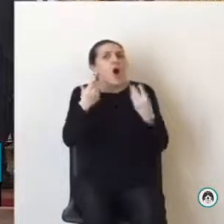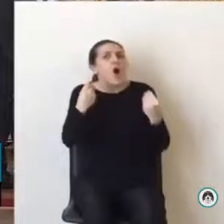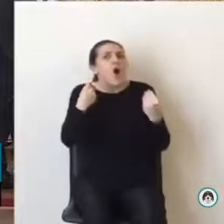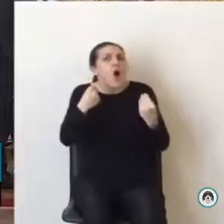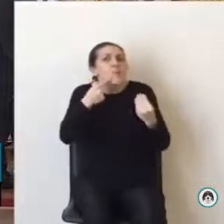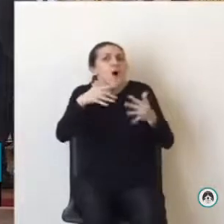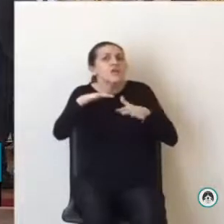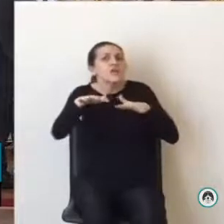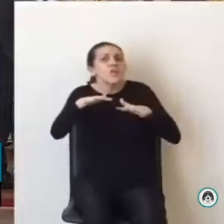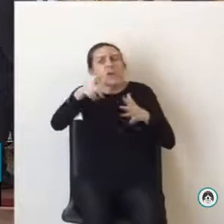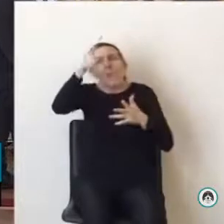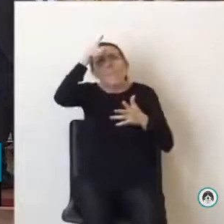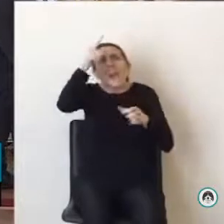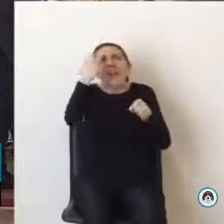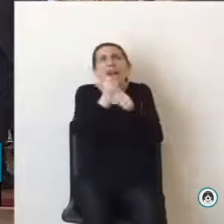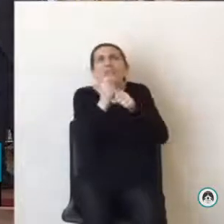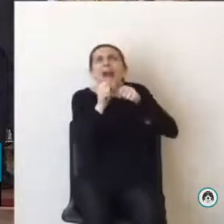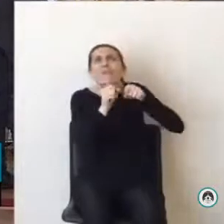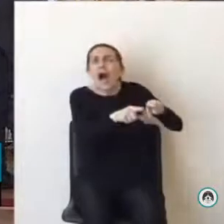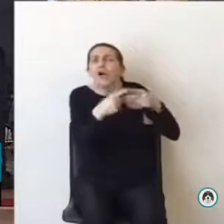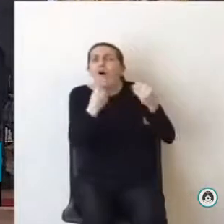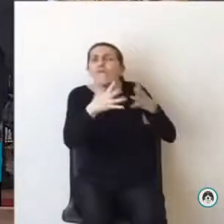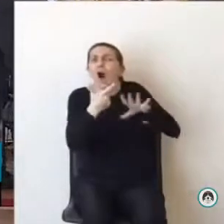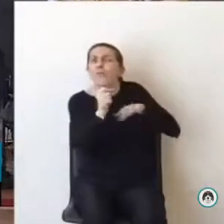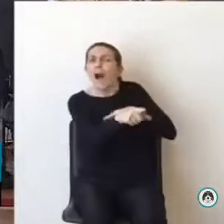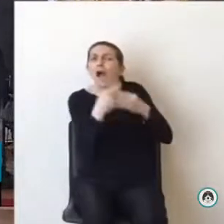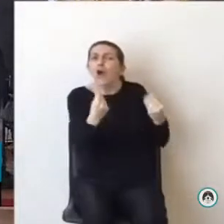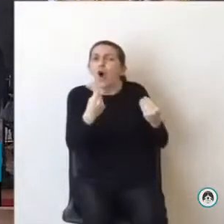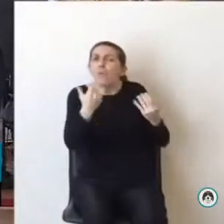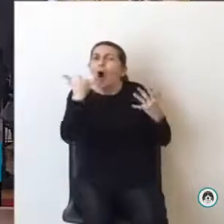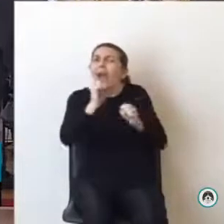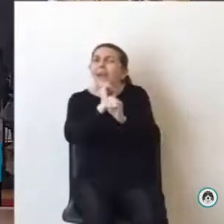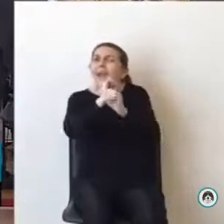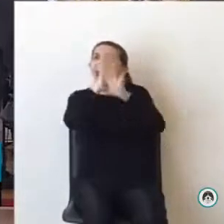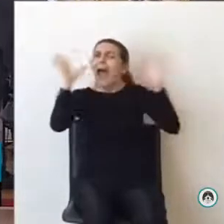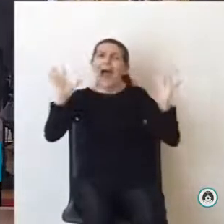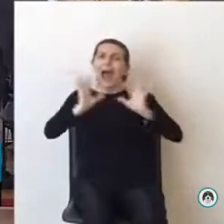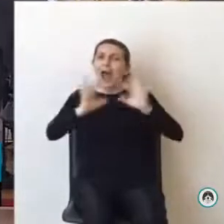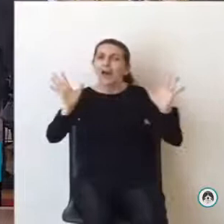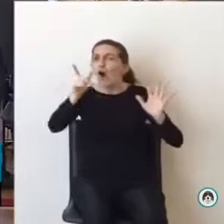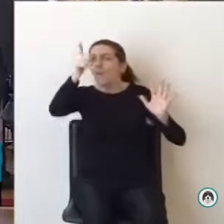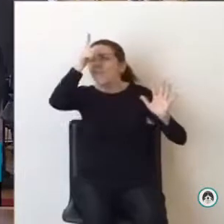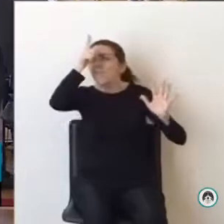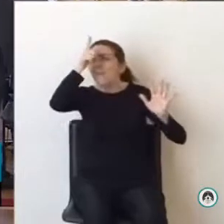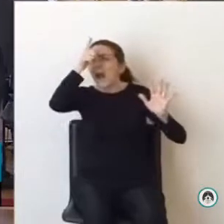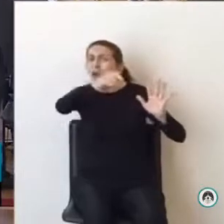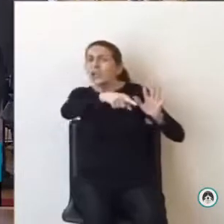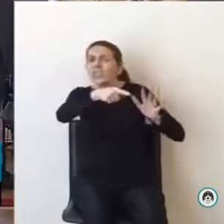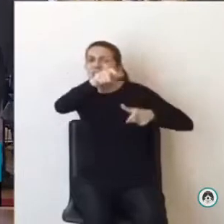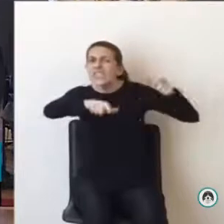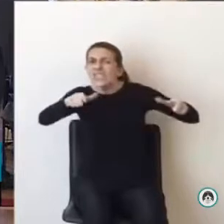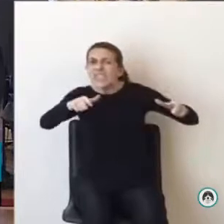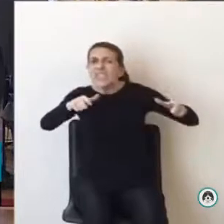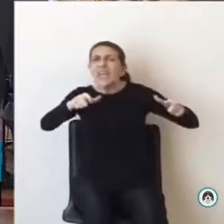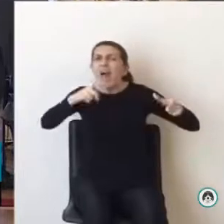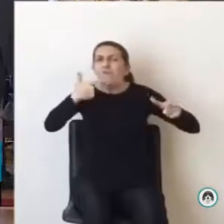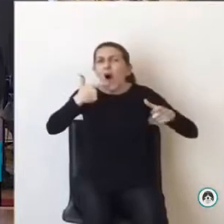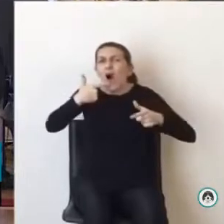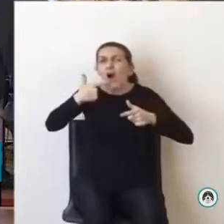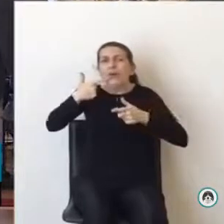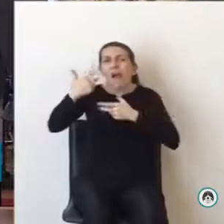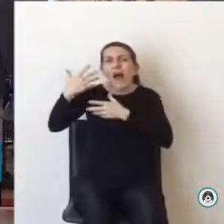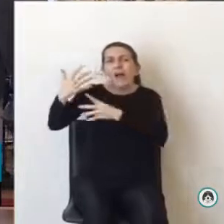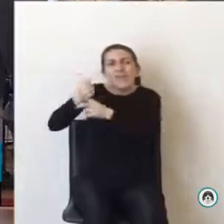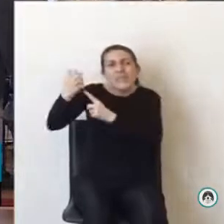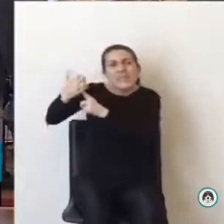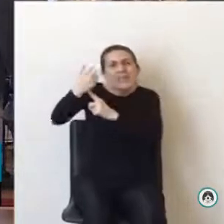maneja la policía, cómo se ve claramente cómo es un manual de la policía interviniendo con los pibes en los barrios o en